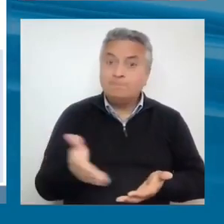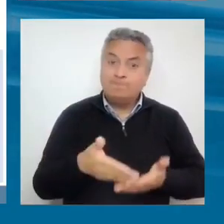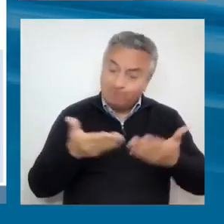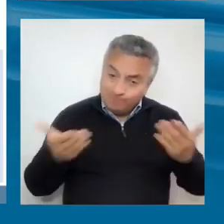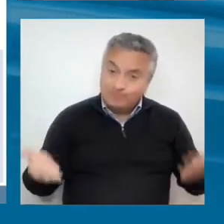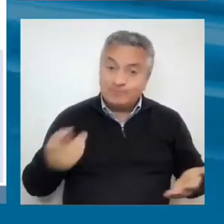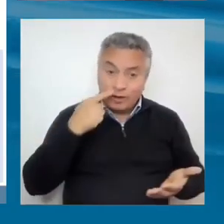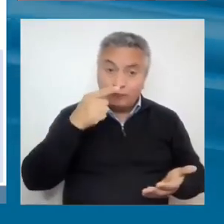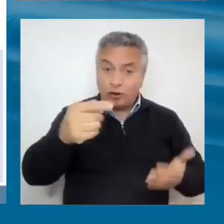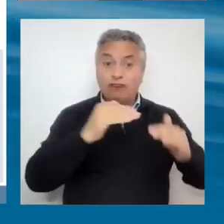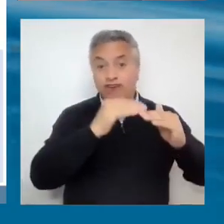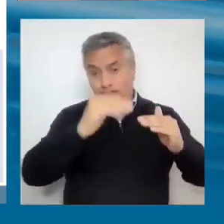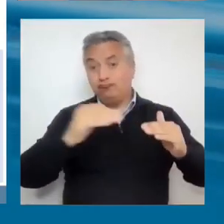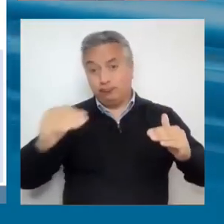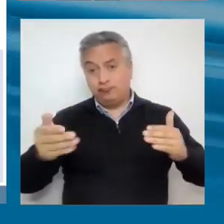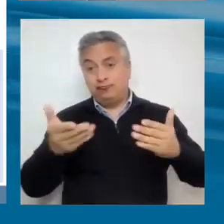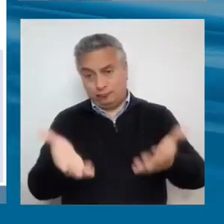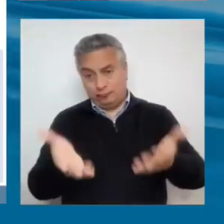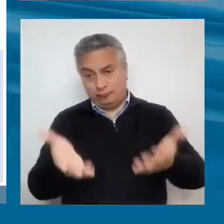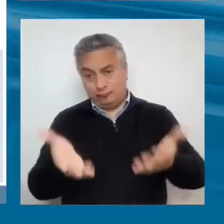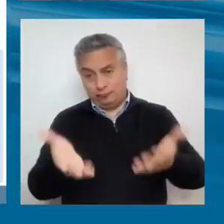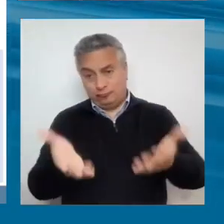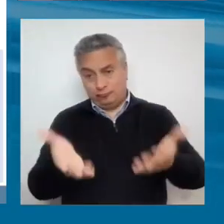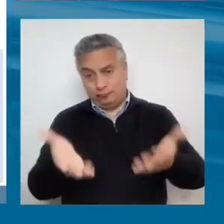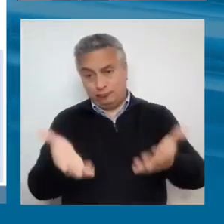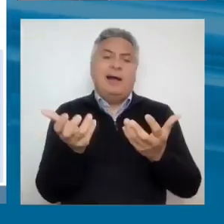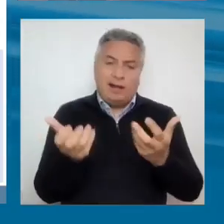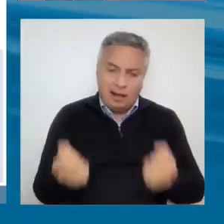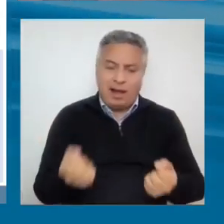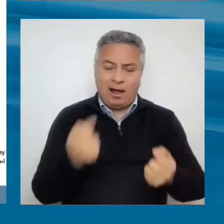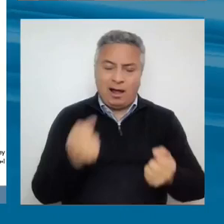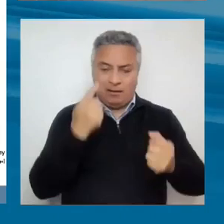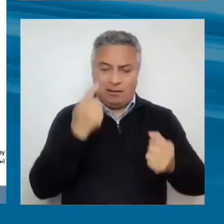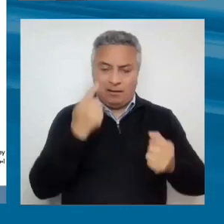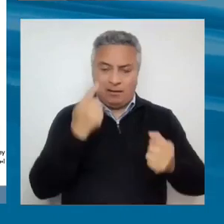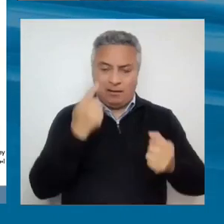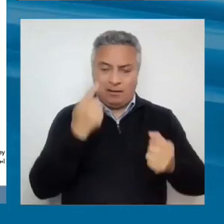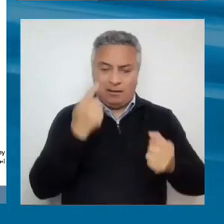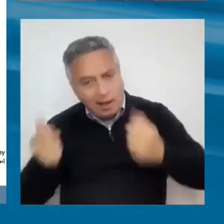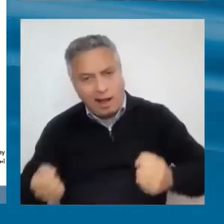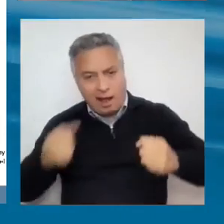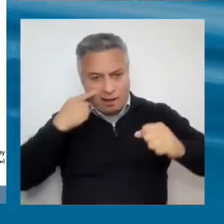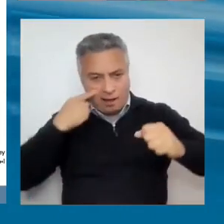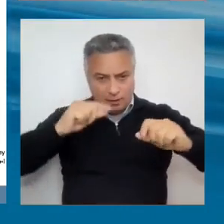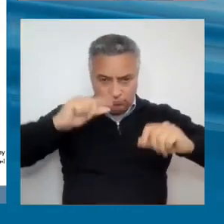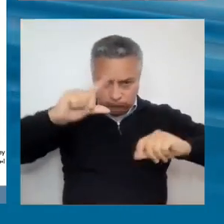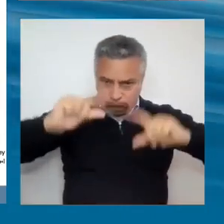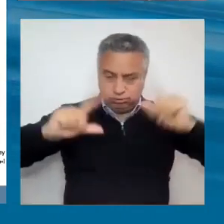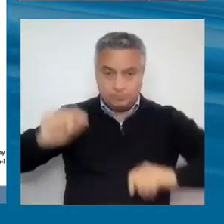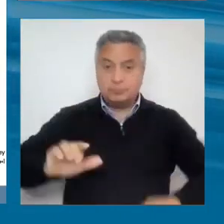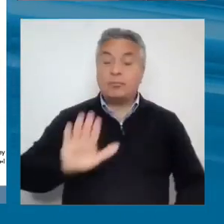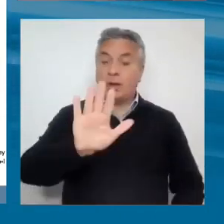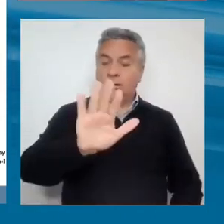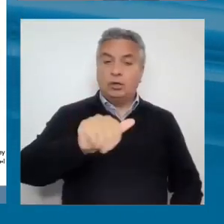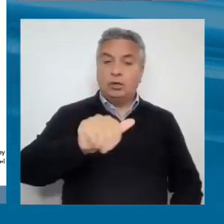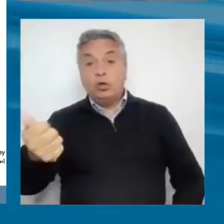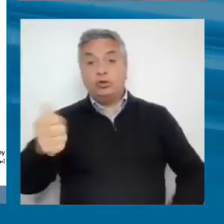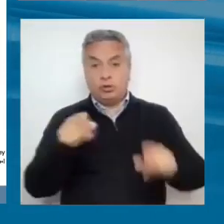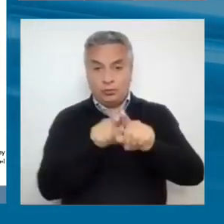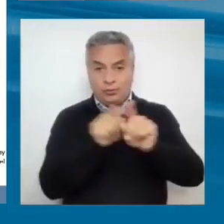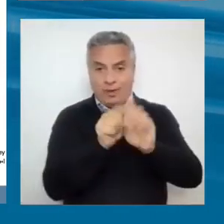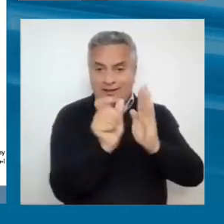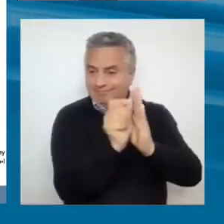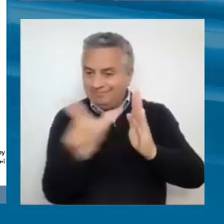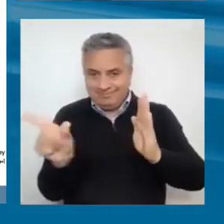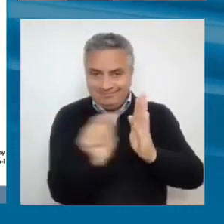salen. Entonces, hay evidencia, hay índices, hay algunas mediciones, esa es una, y la otra es unos indicadores mundiales de gobernanza al Banco